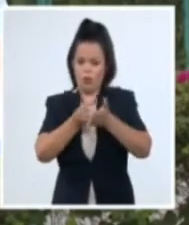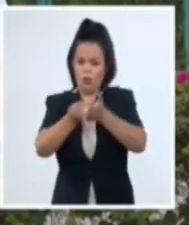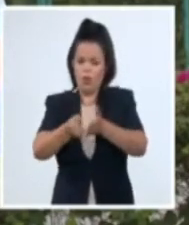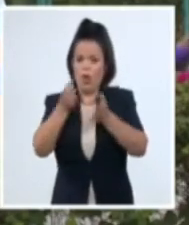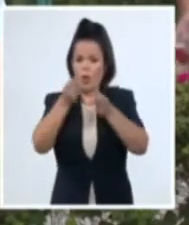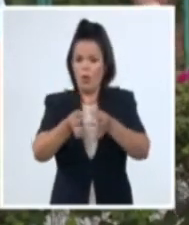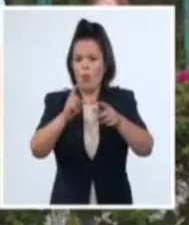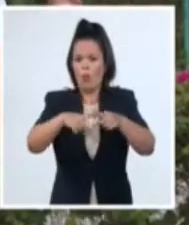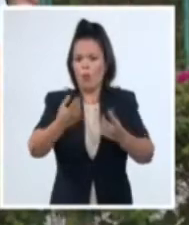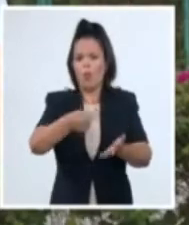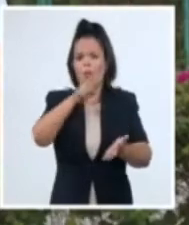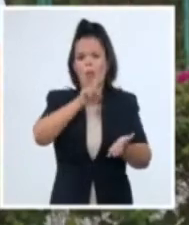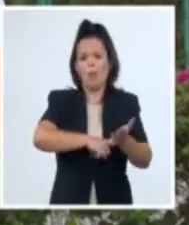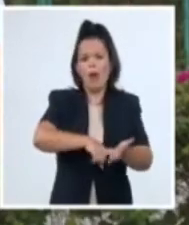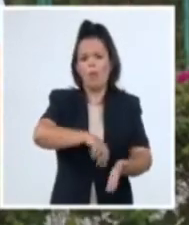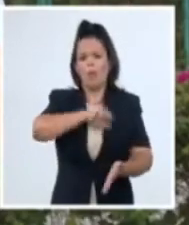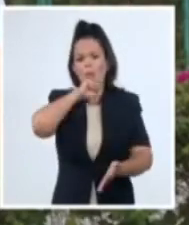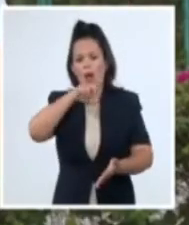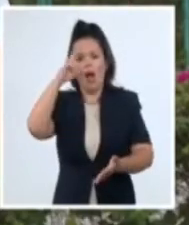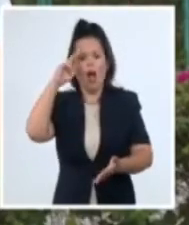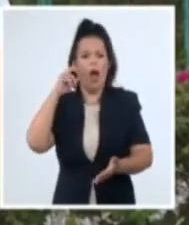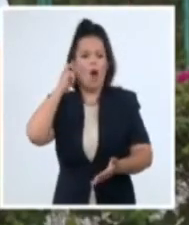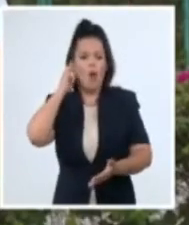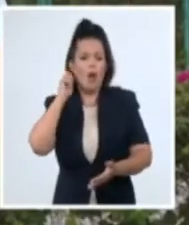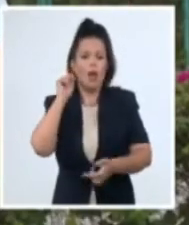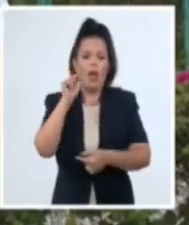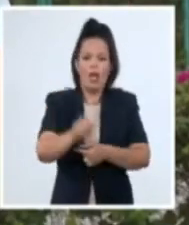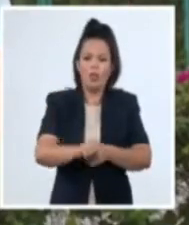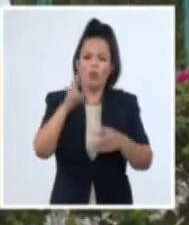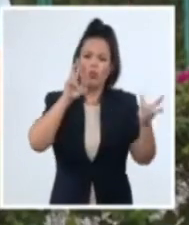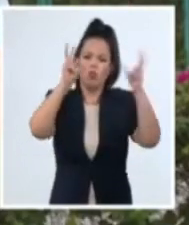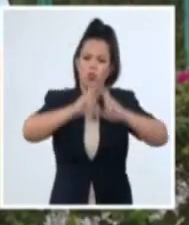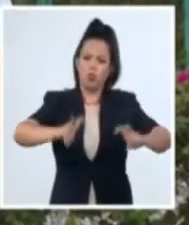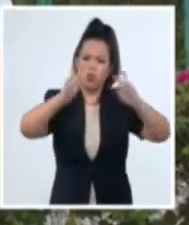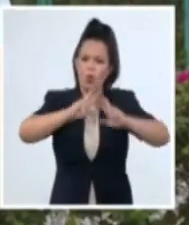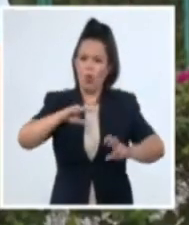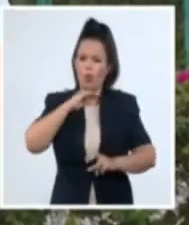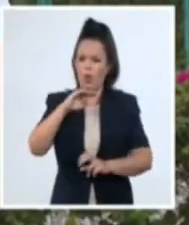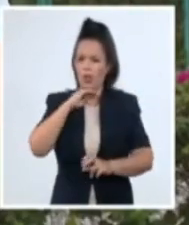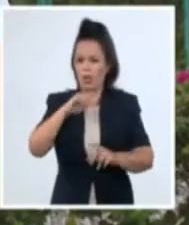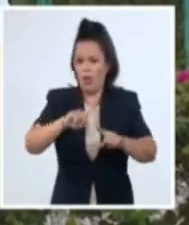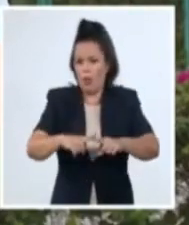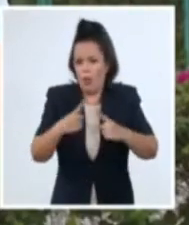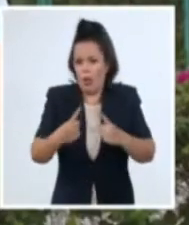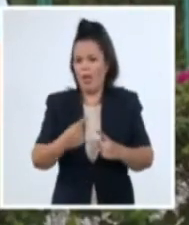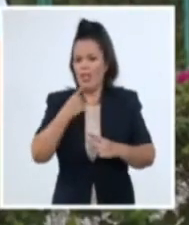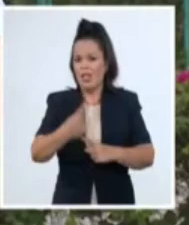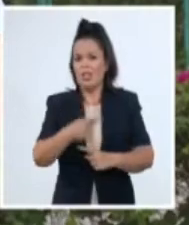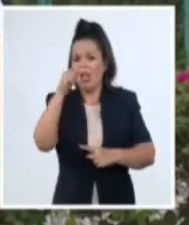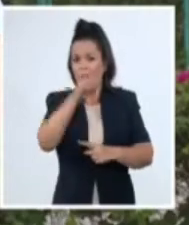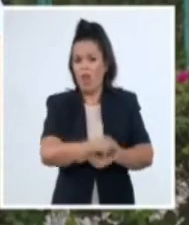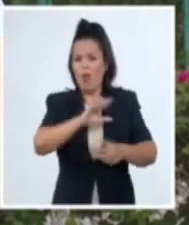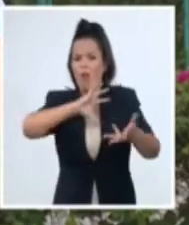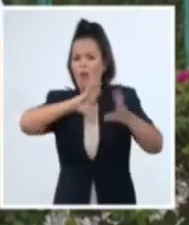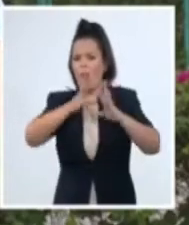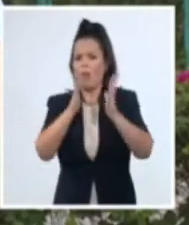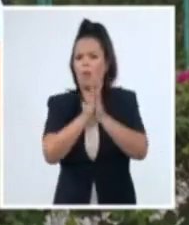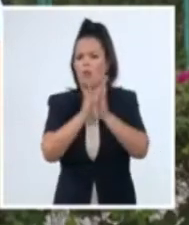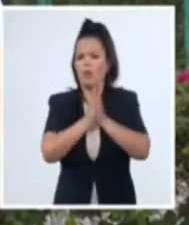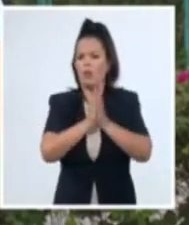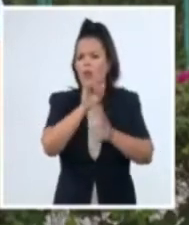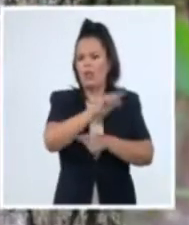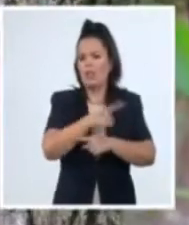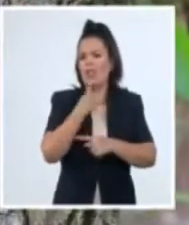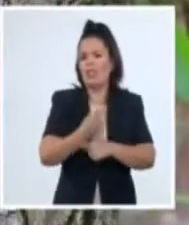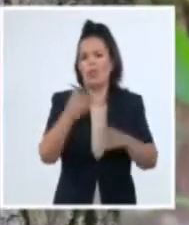que todos practicaban una creencia religiosa extrema que no admitía hijos varones, un contexto que dejó más de una víctima en